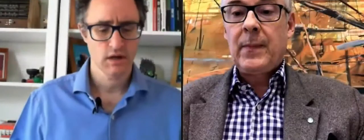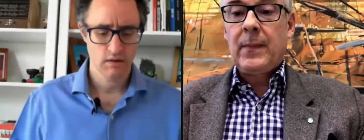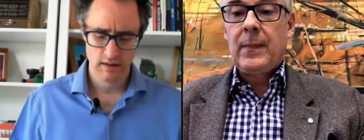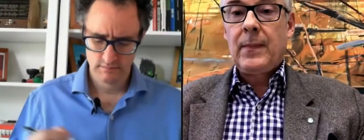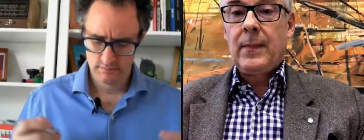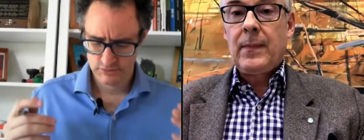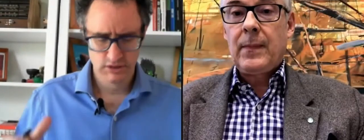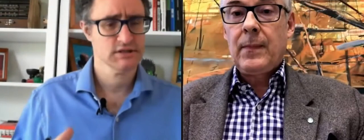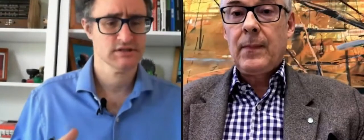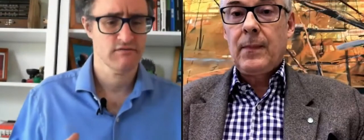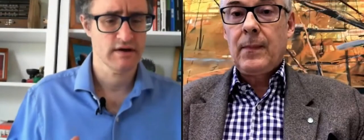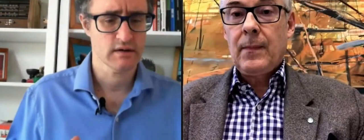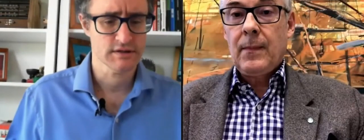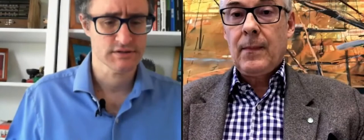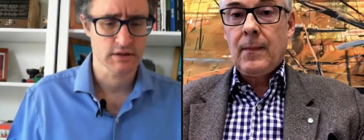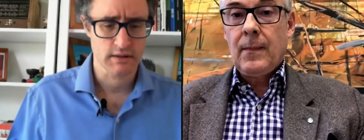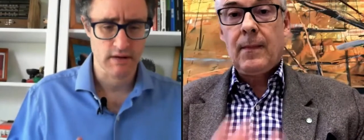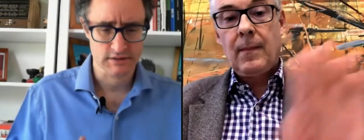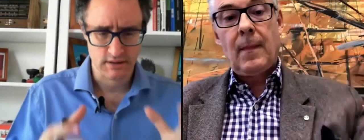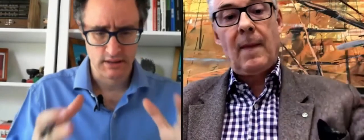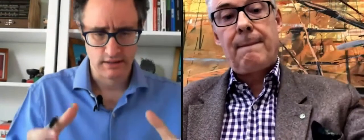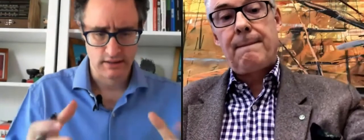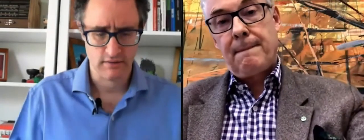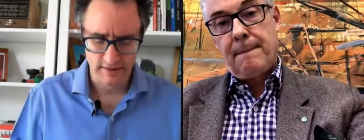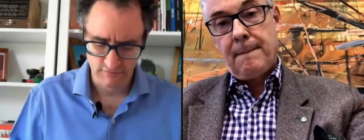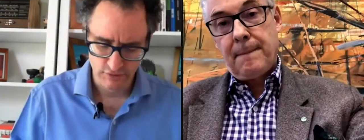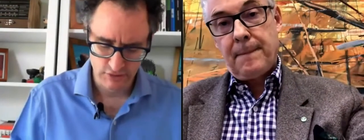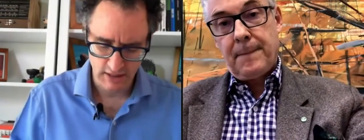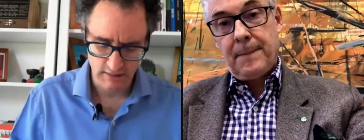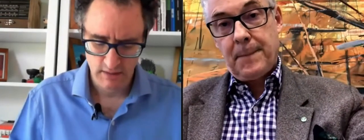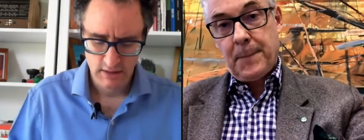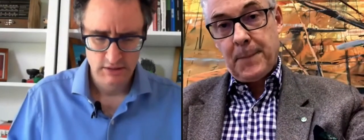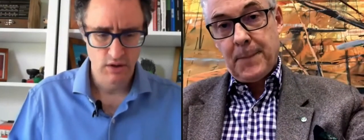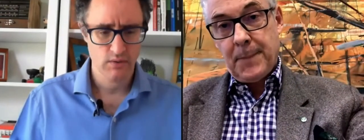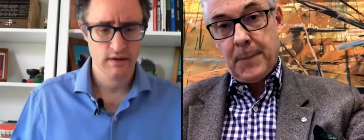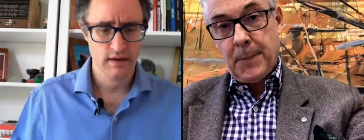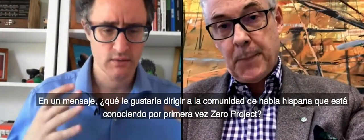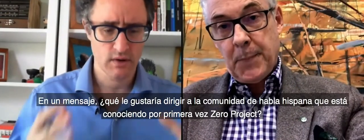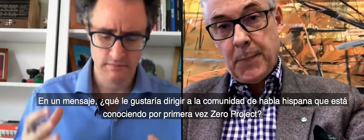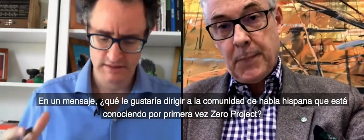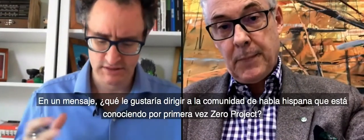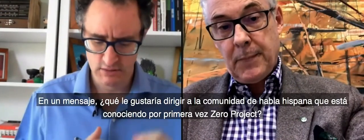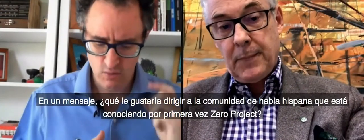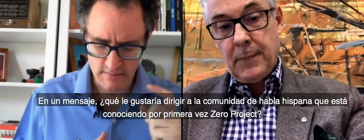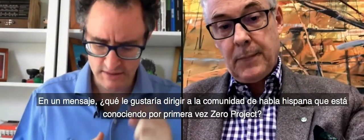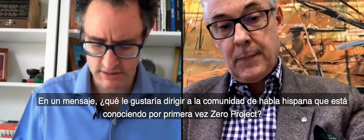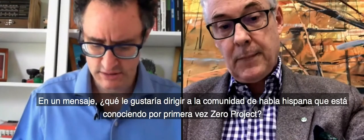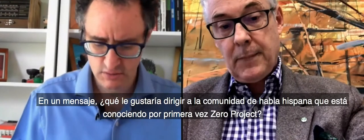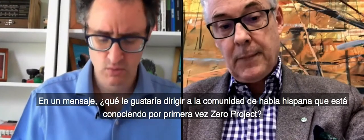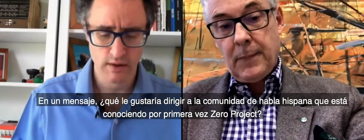Así que, y una última pregunta Martin, también gracias por tu tiempo. Entonces, en un mensaje,